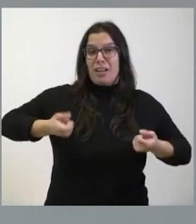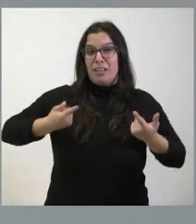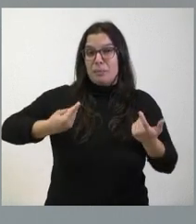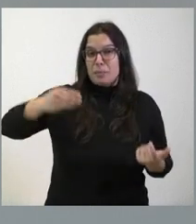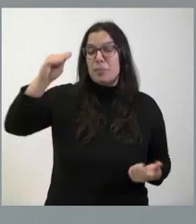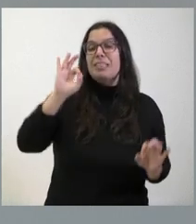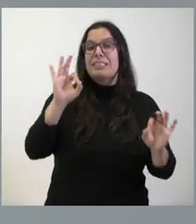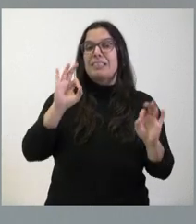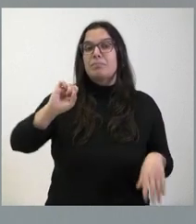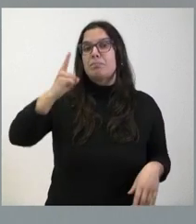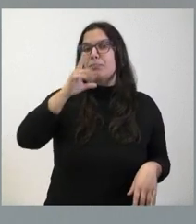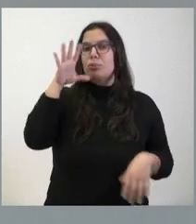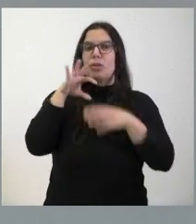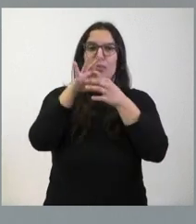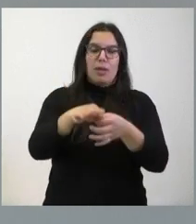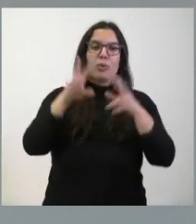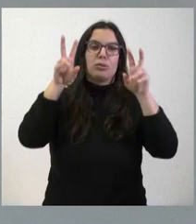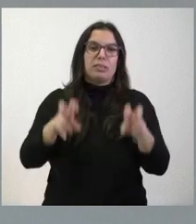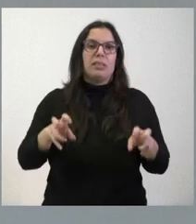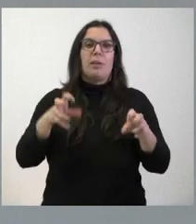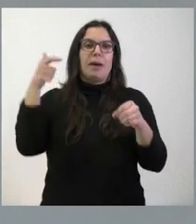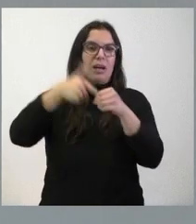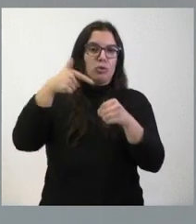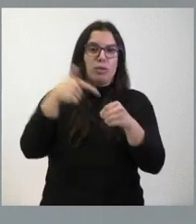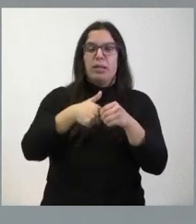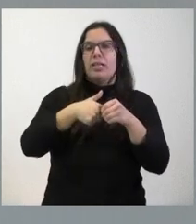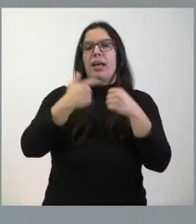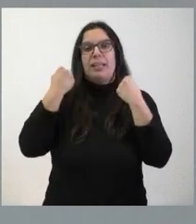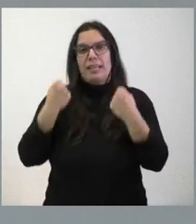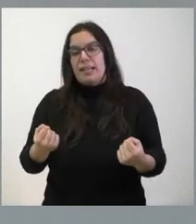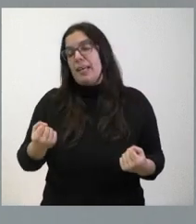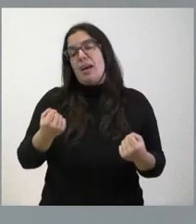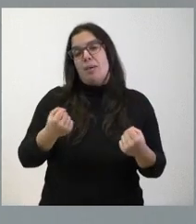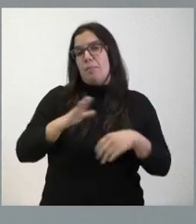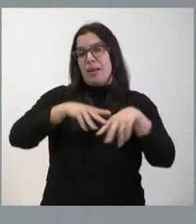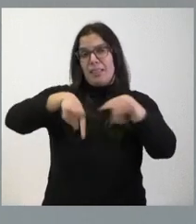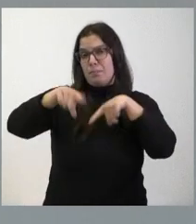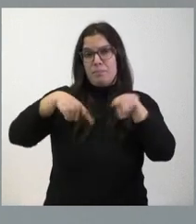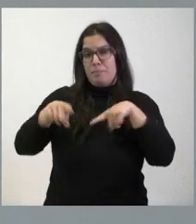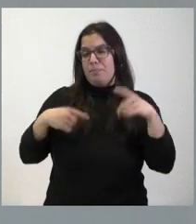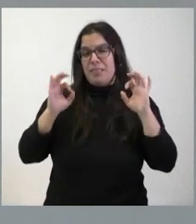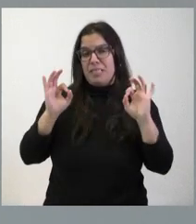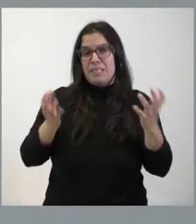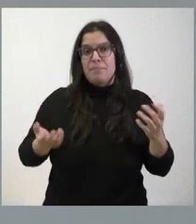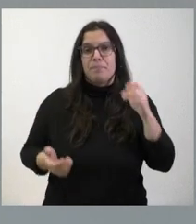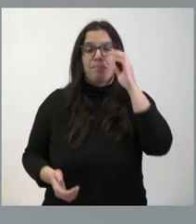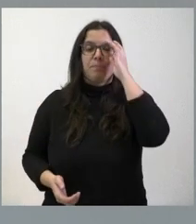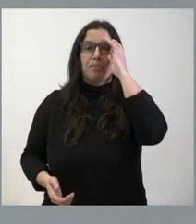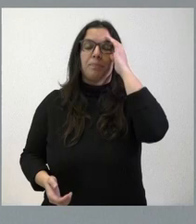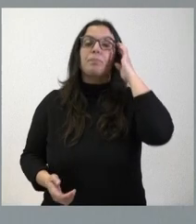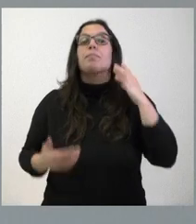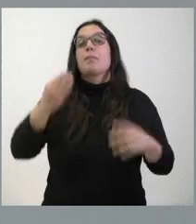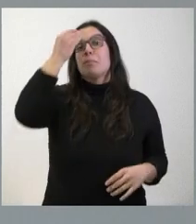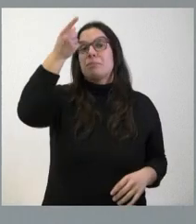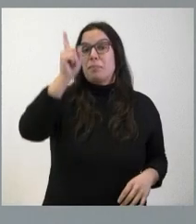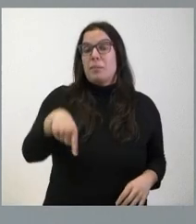especialmente en todo lo que tiene que ver con el coste del combustible y la energía necesario para la movilidad de este tipo de vehículos. Tengan ustedes en